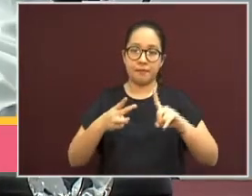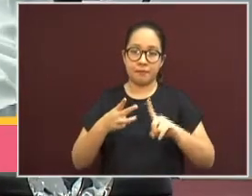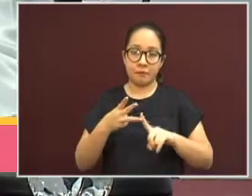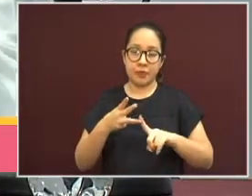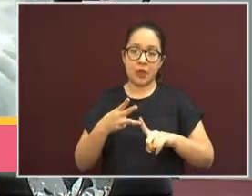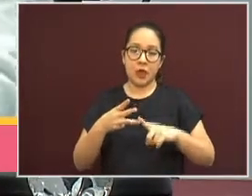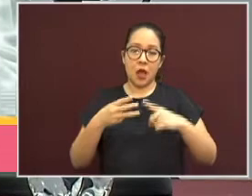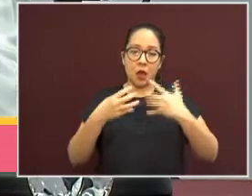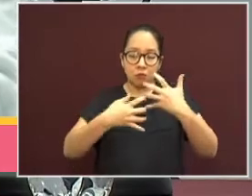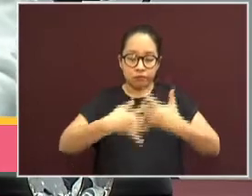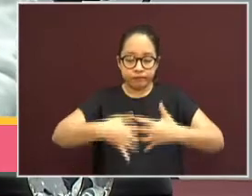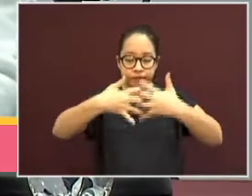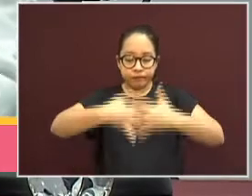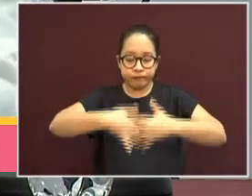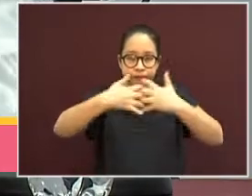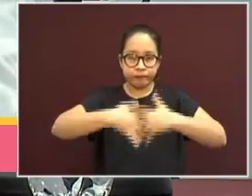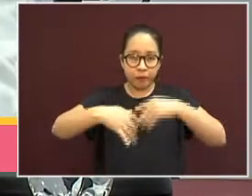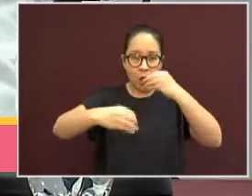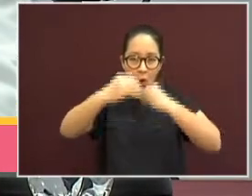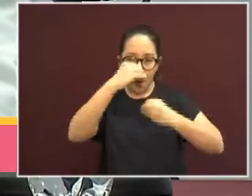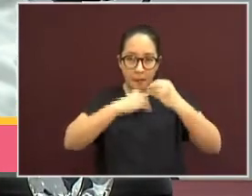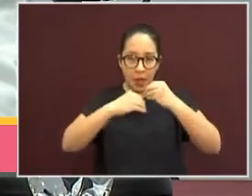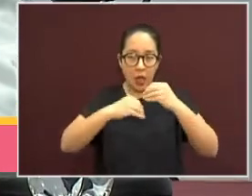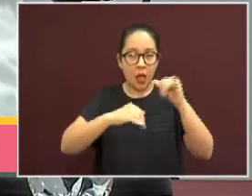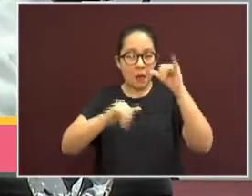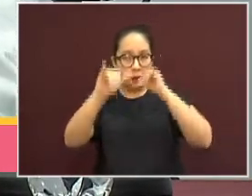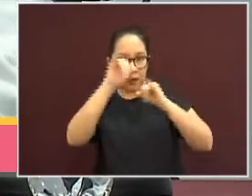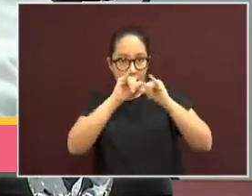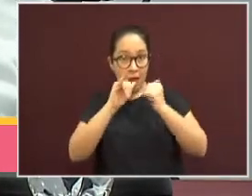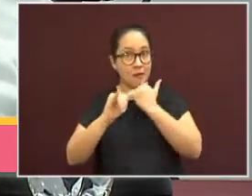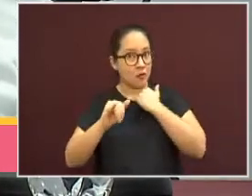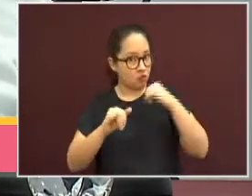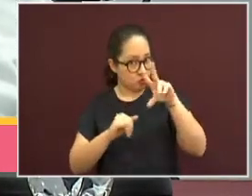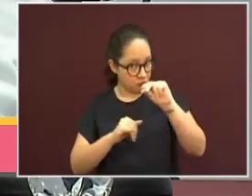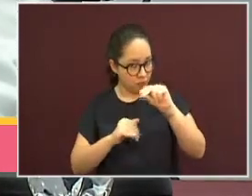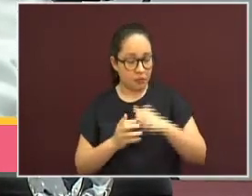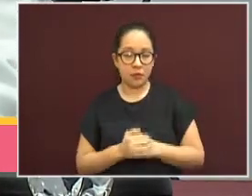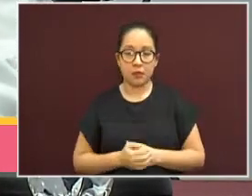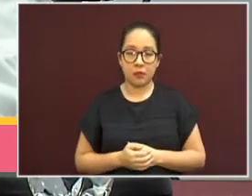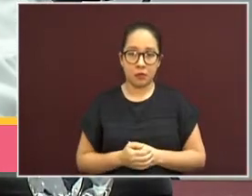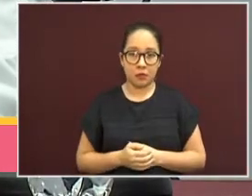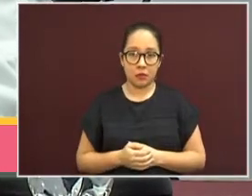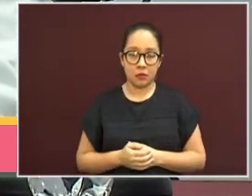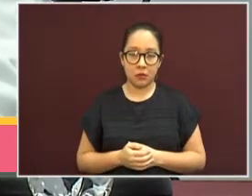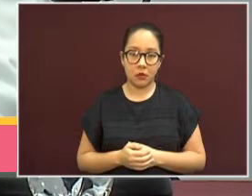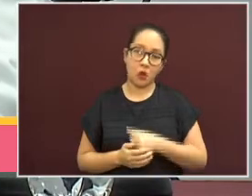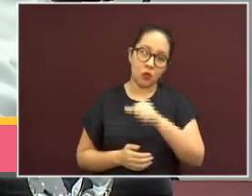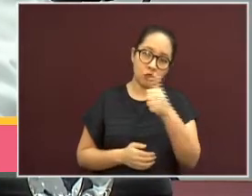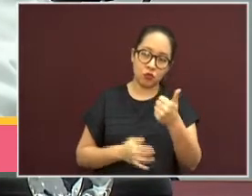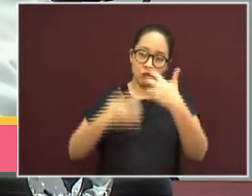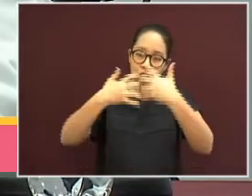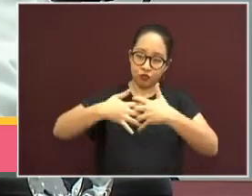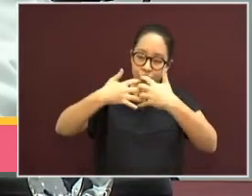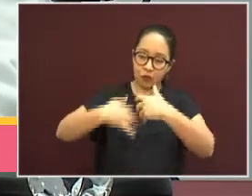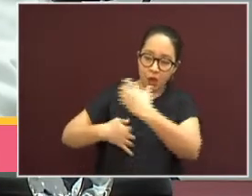la industria de alimentos y bebidas no alcohólicas, producción agrícola,